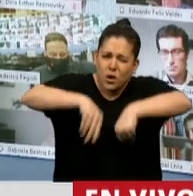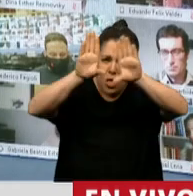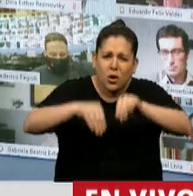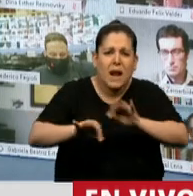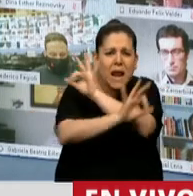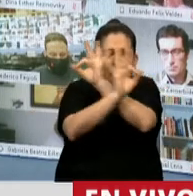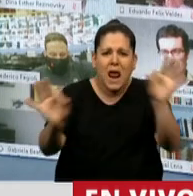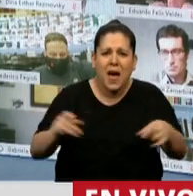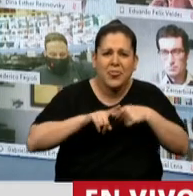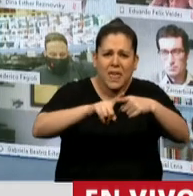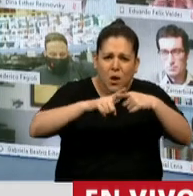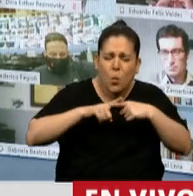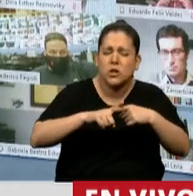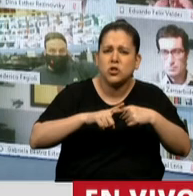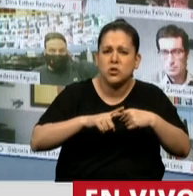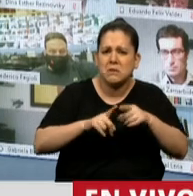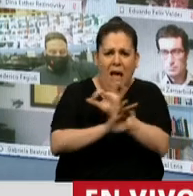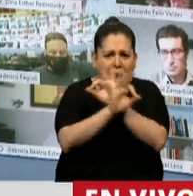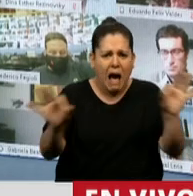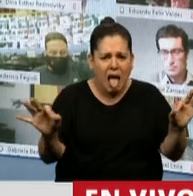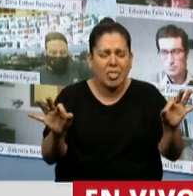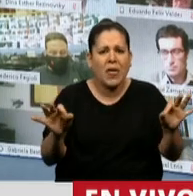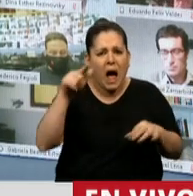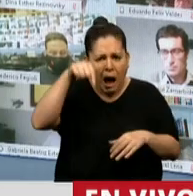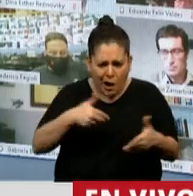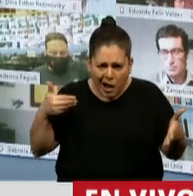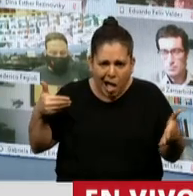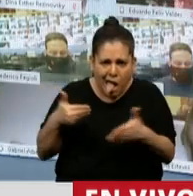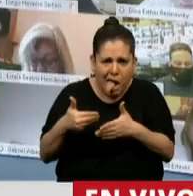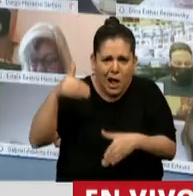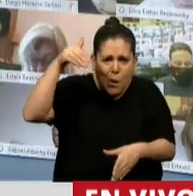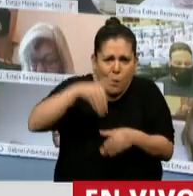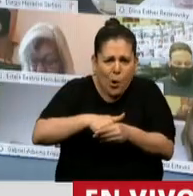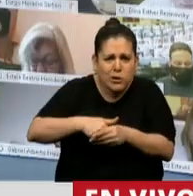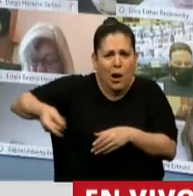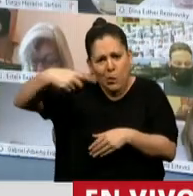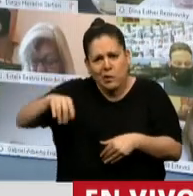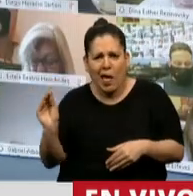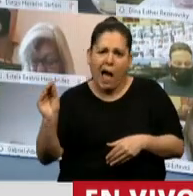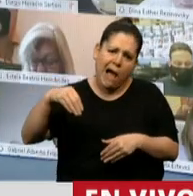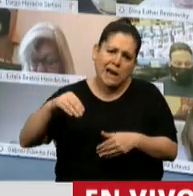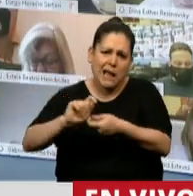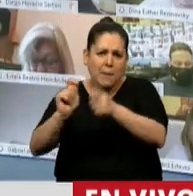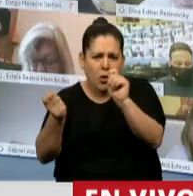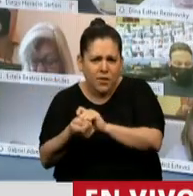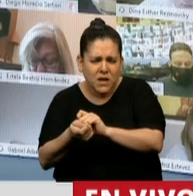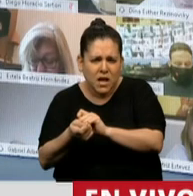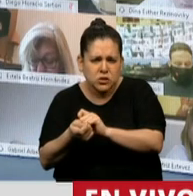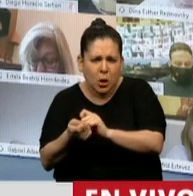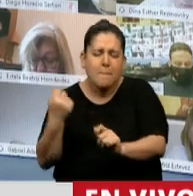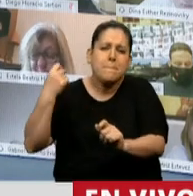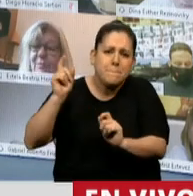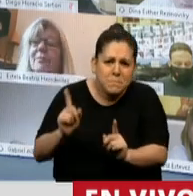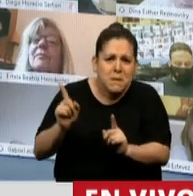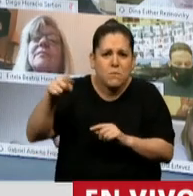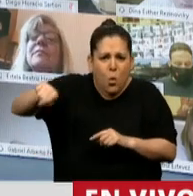discute en su cuestión general, cuando estamos al límite de votar, le introducen una modificación y además ustedes